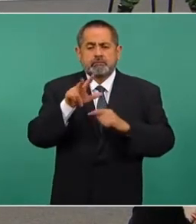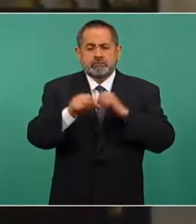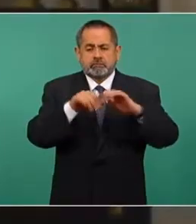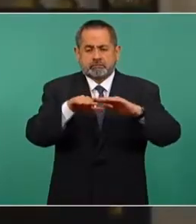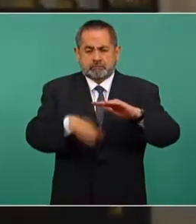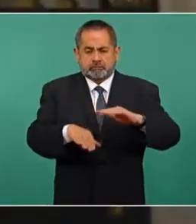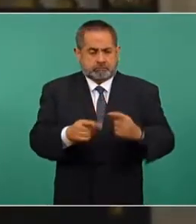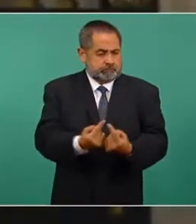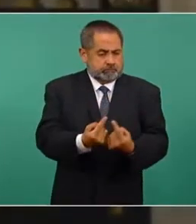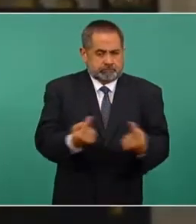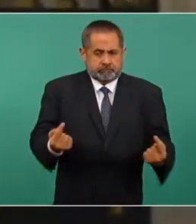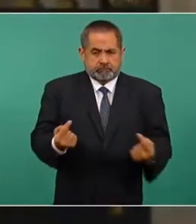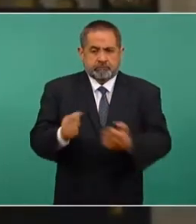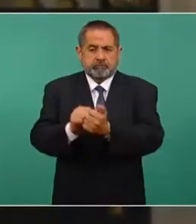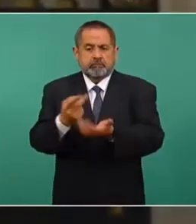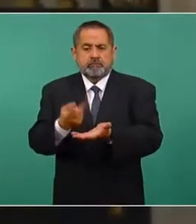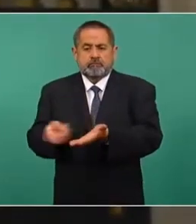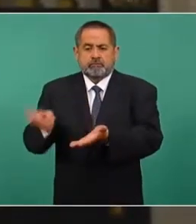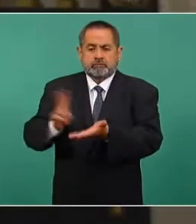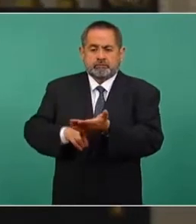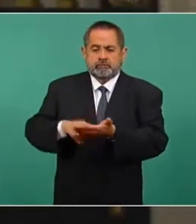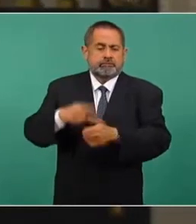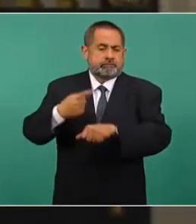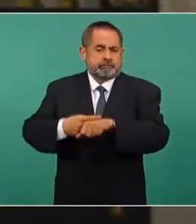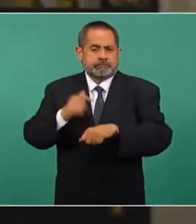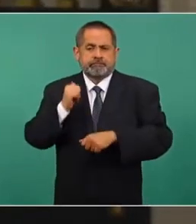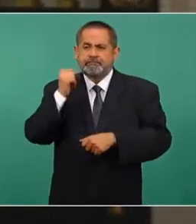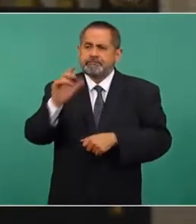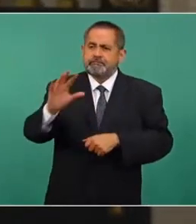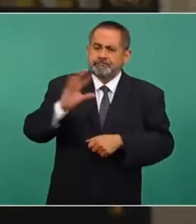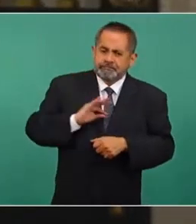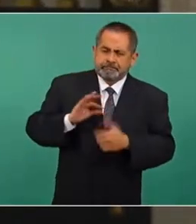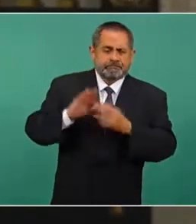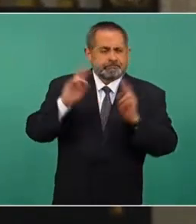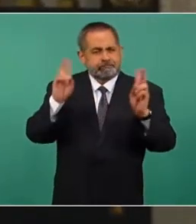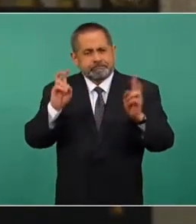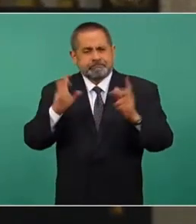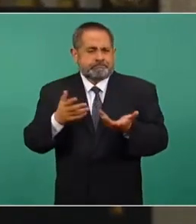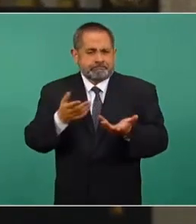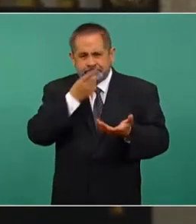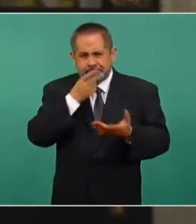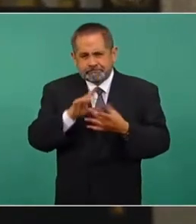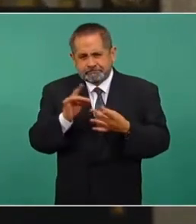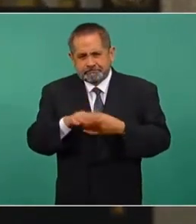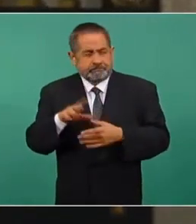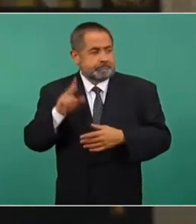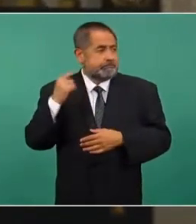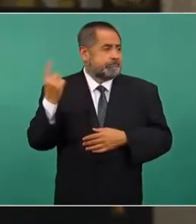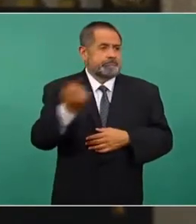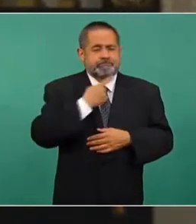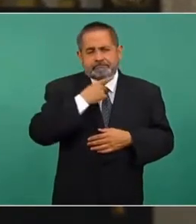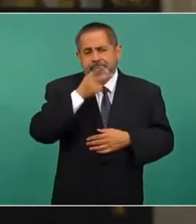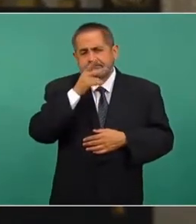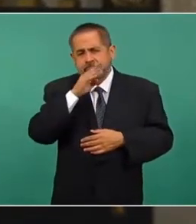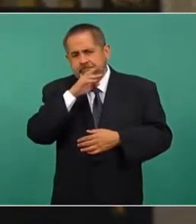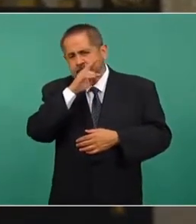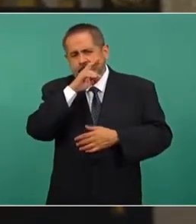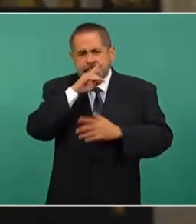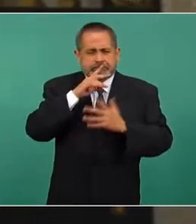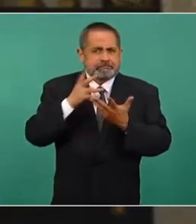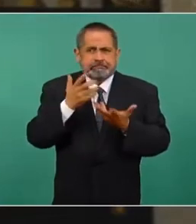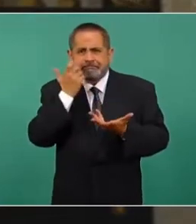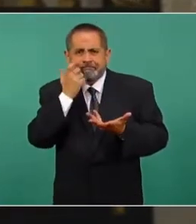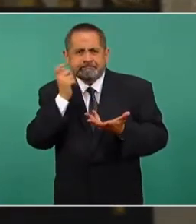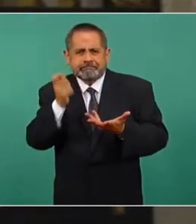comorbilidades. Preguntarle si nos puede dar más detalles del tema. Obviamente es un tema que le preocupa mucho a las mamás, a los papás. Y